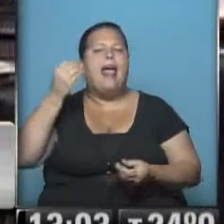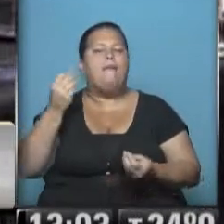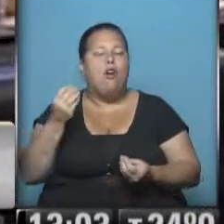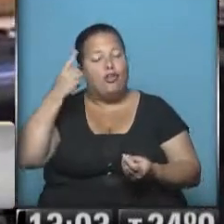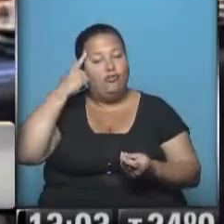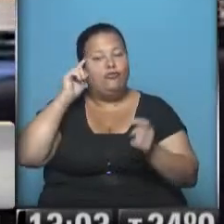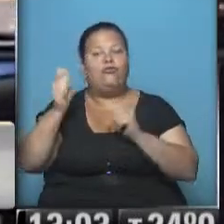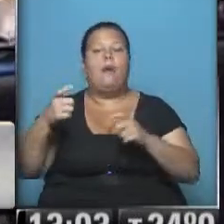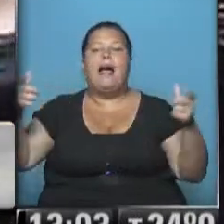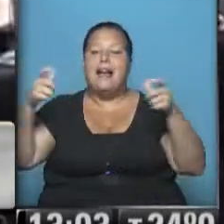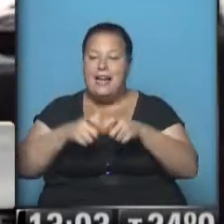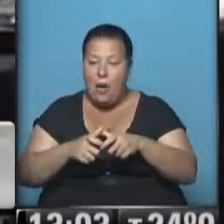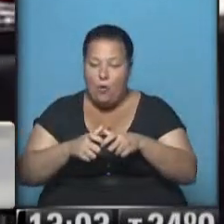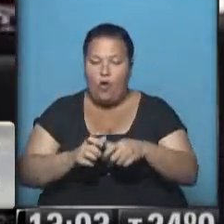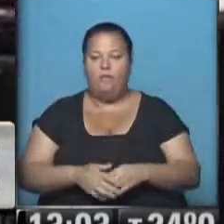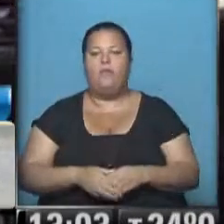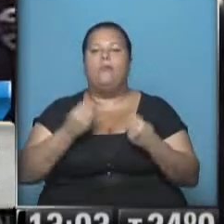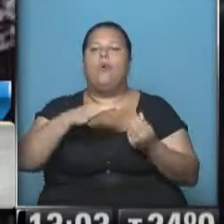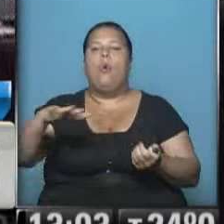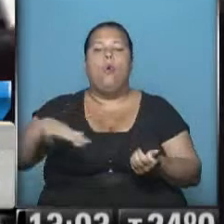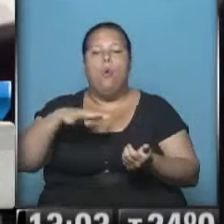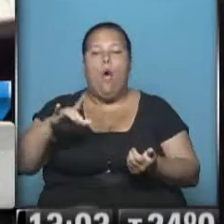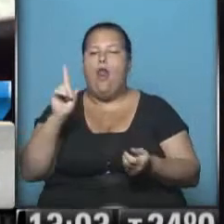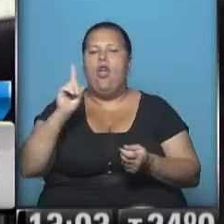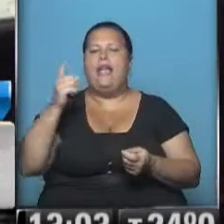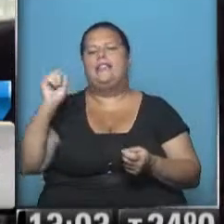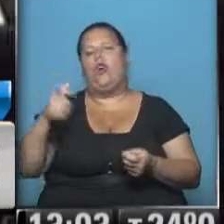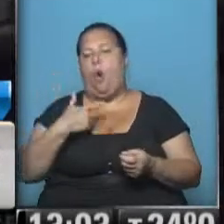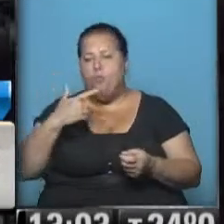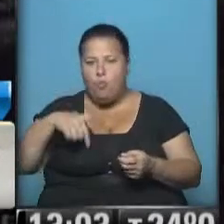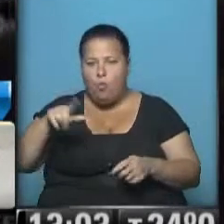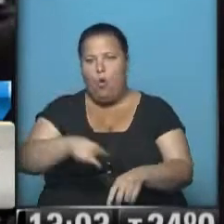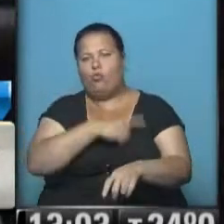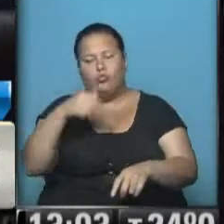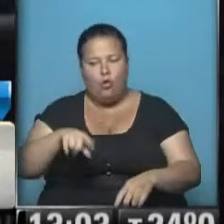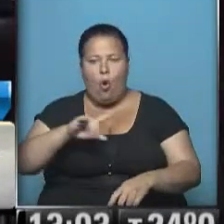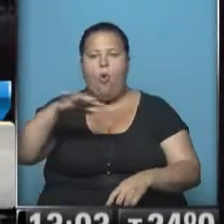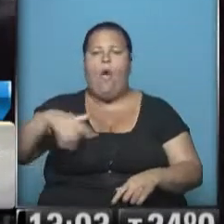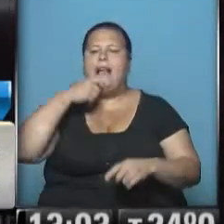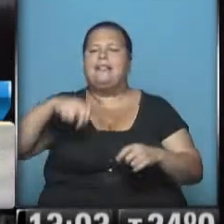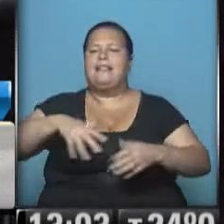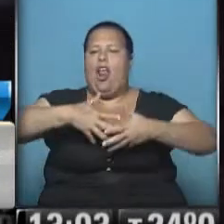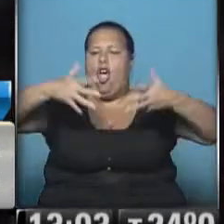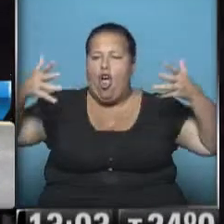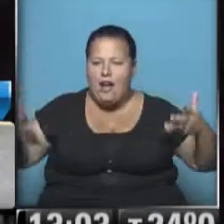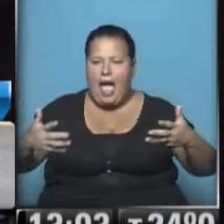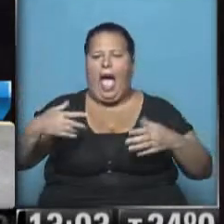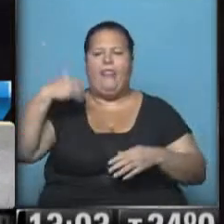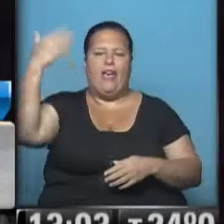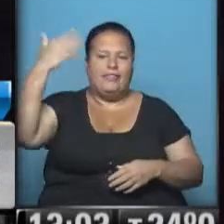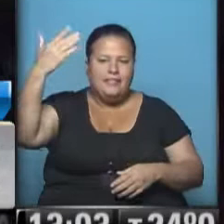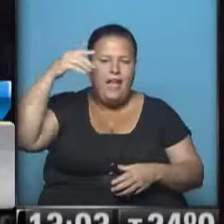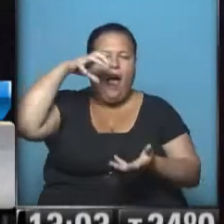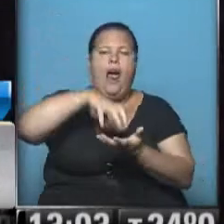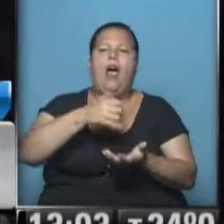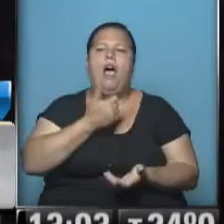optado para las reuniones por lugares que no son tradicionales. Esto es, los grandes salones de convenciones que están